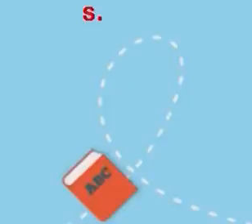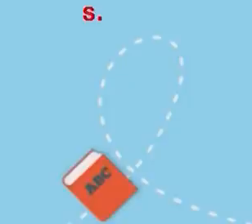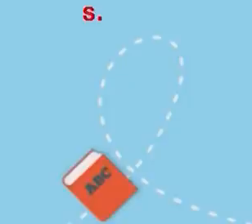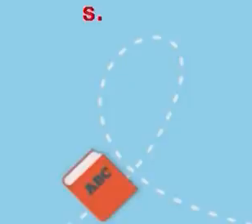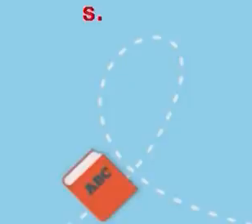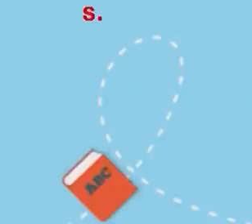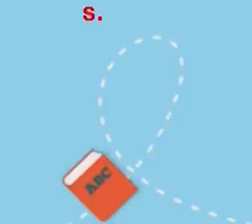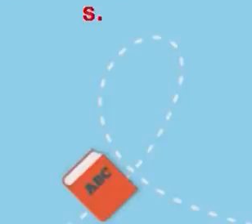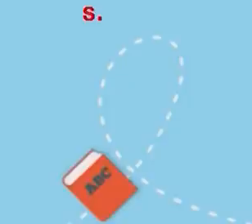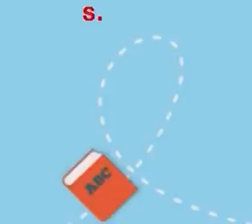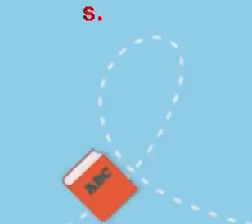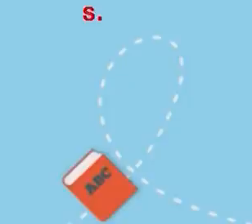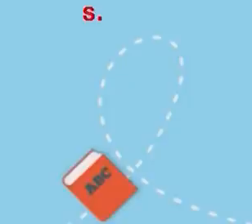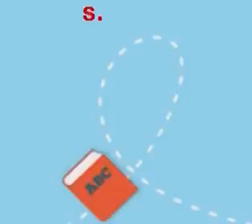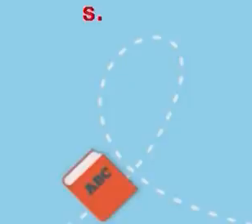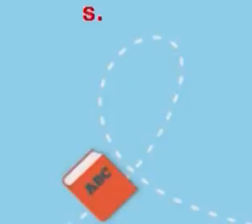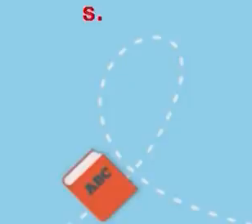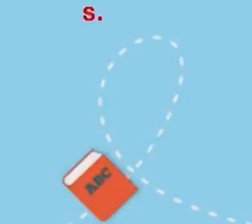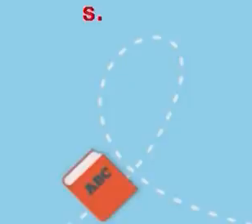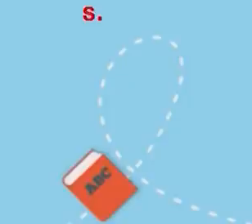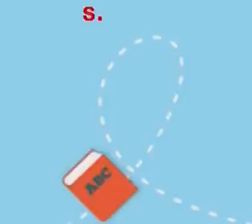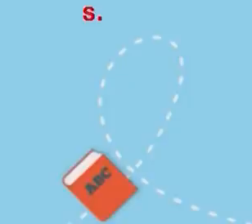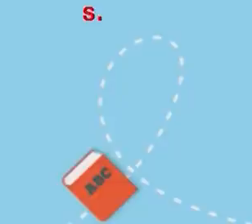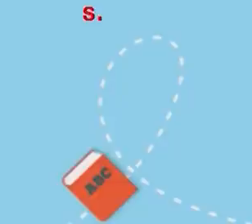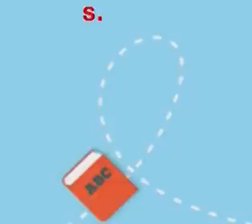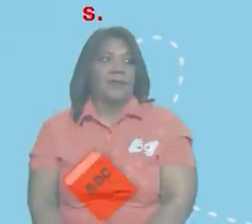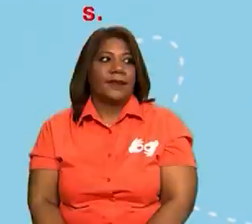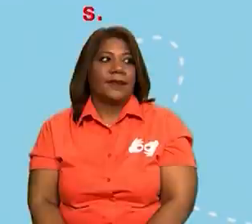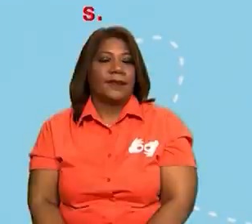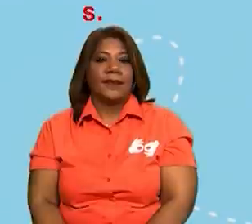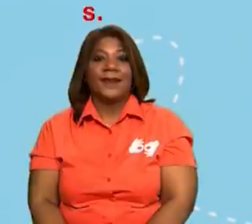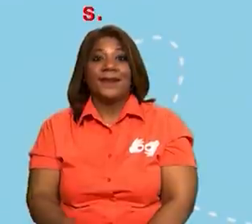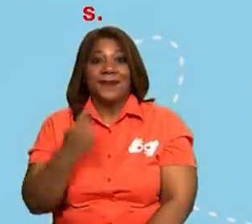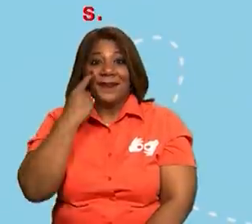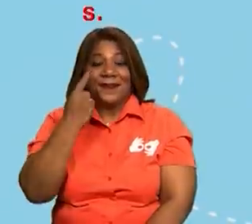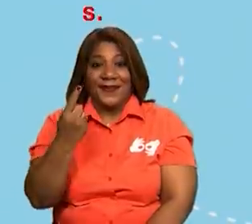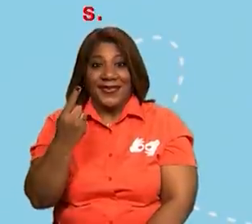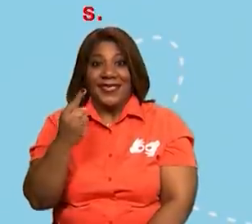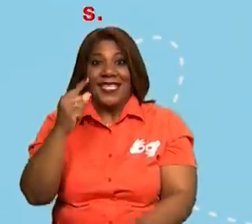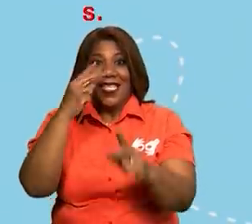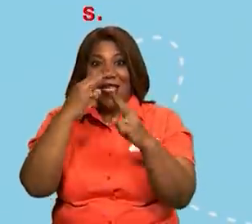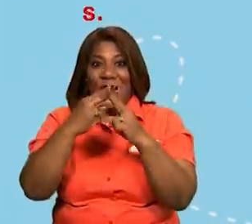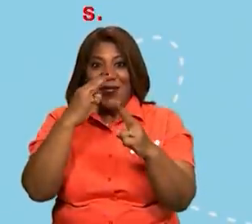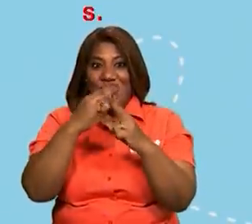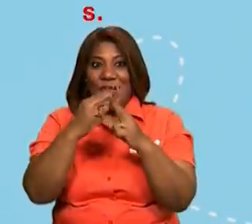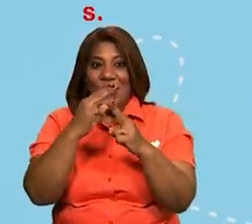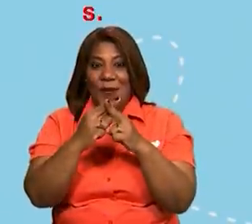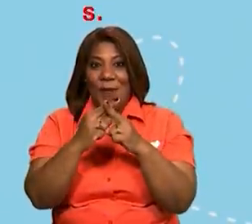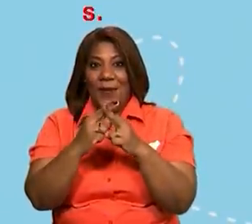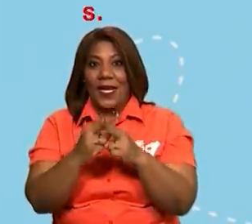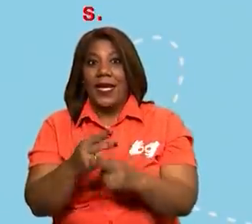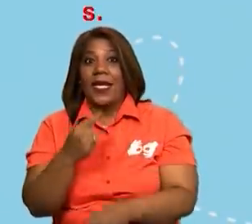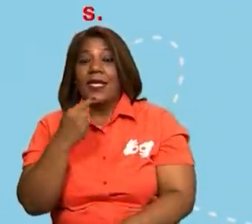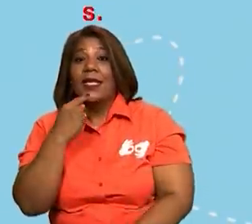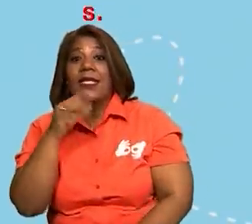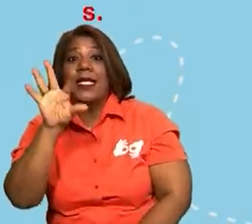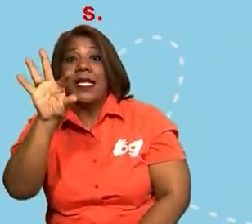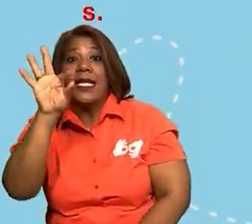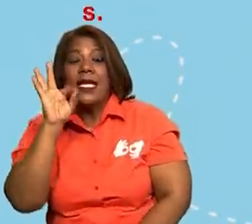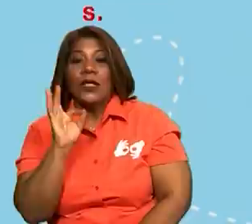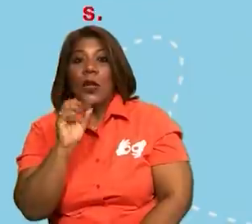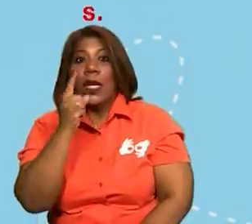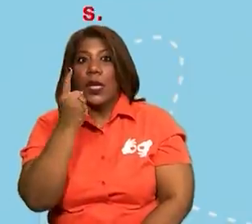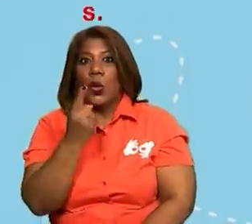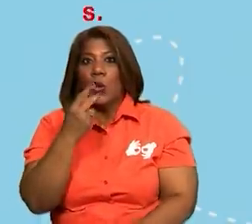los nombres de Sammy y Salma, saltan la cuerda. No, en este caso nada más sería uno, ¿verdad?